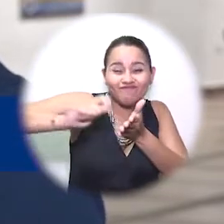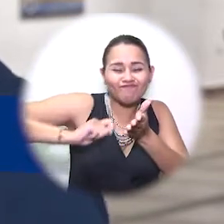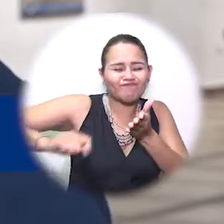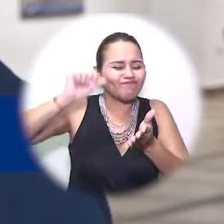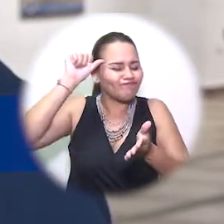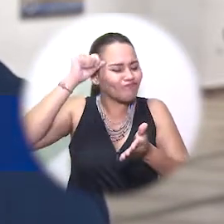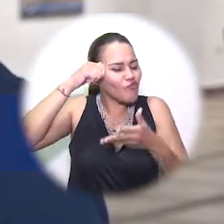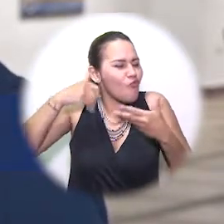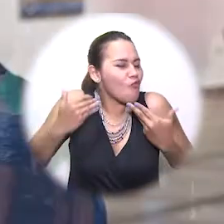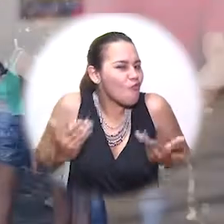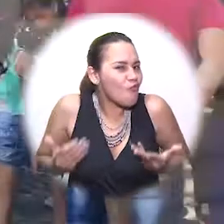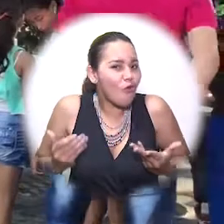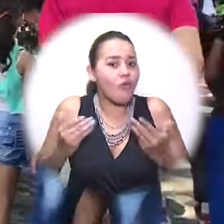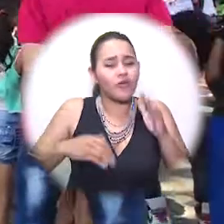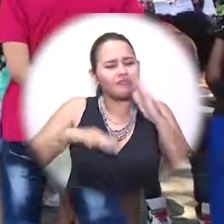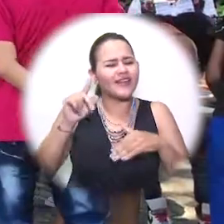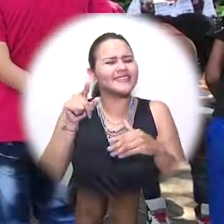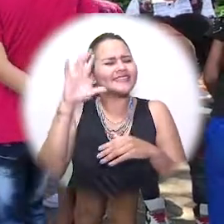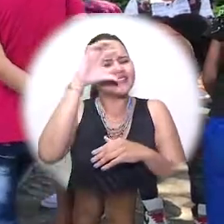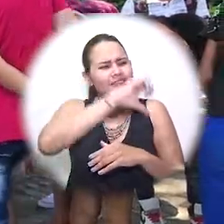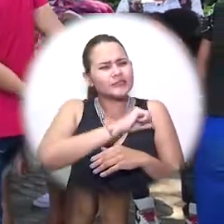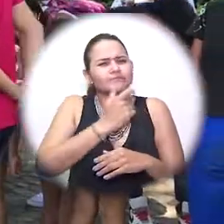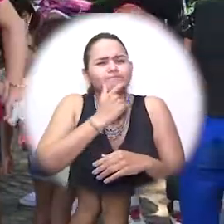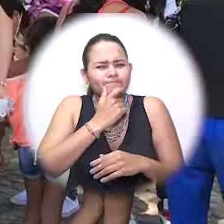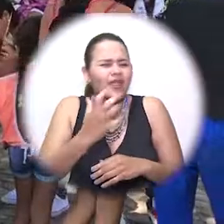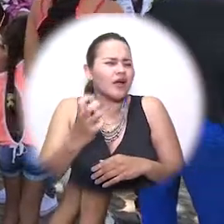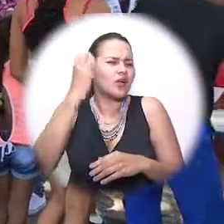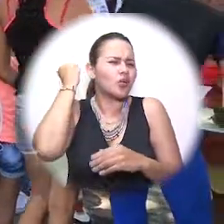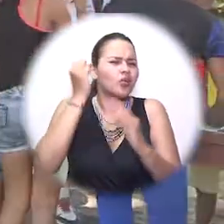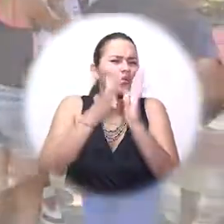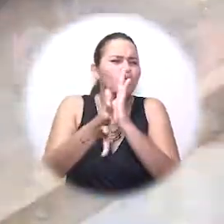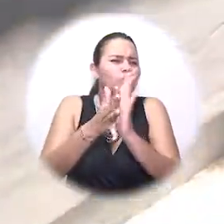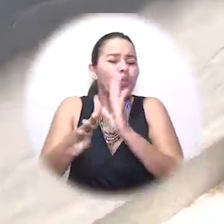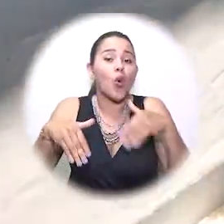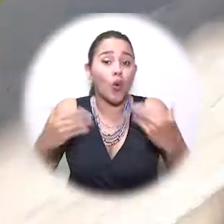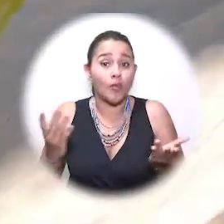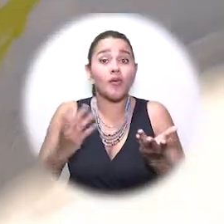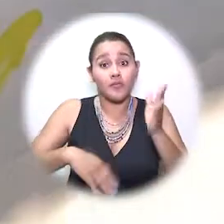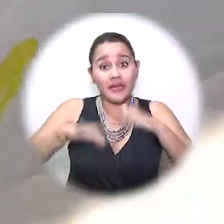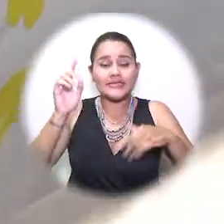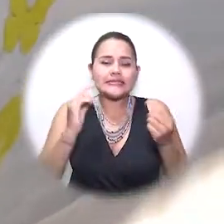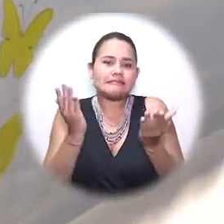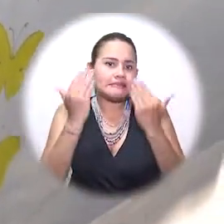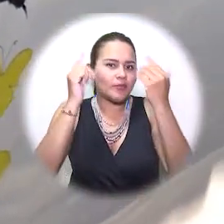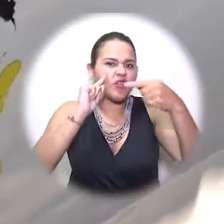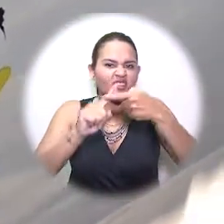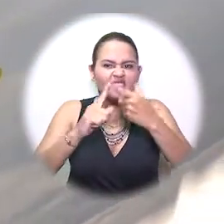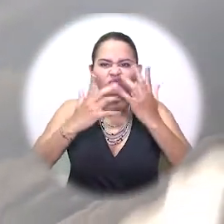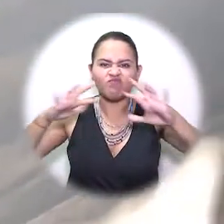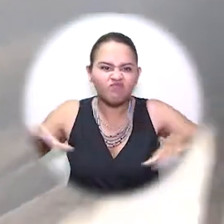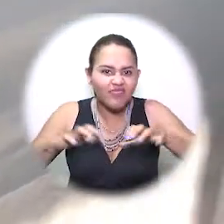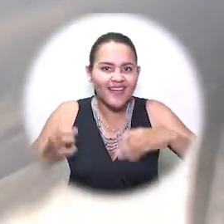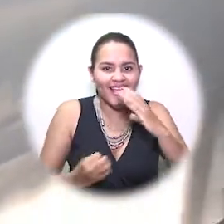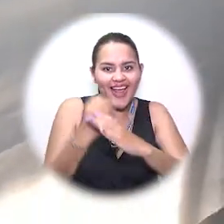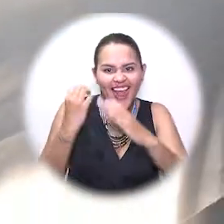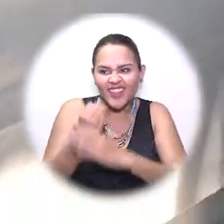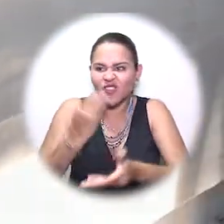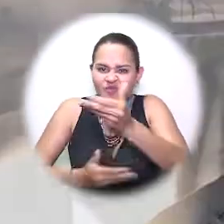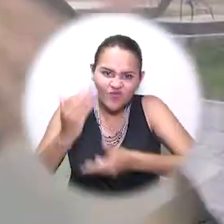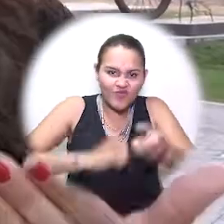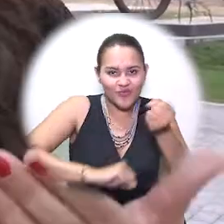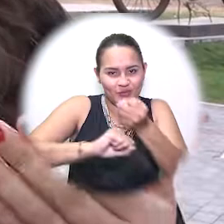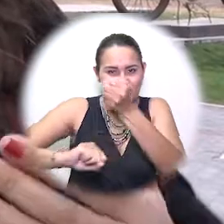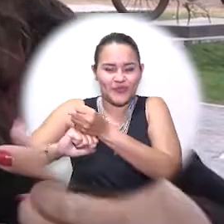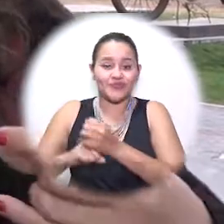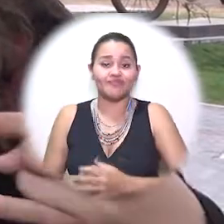a su entorno, de acercarnos también a conocer lo que puede surgir desde un ejercicio creativo, solidario. Para que te